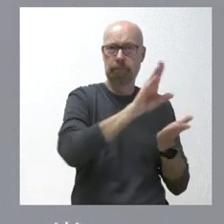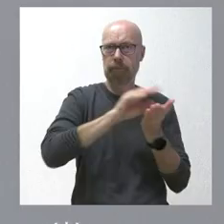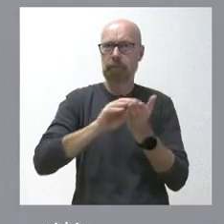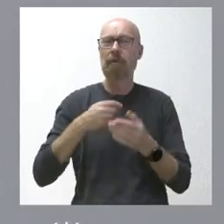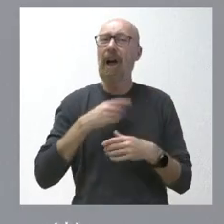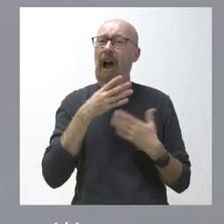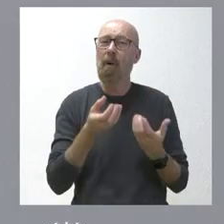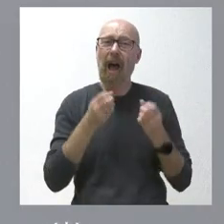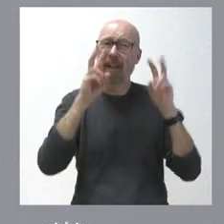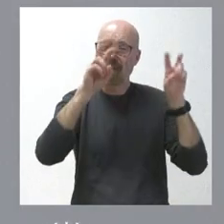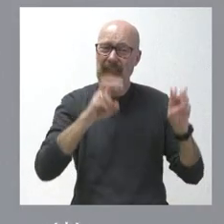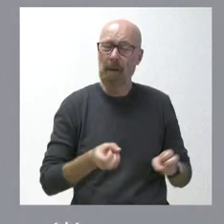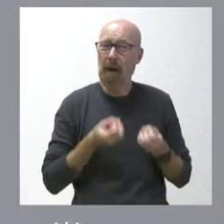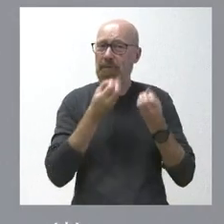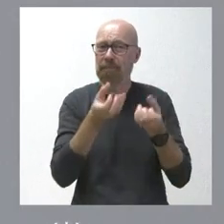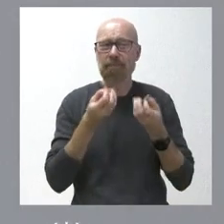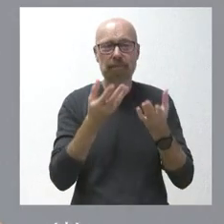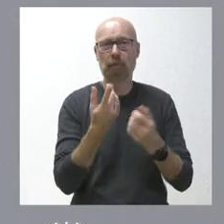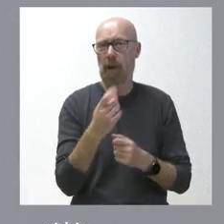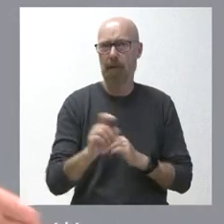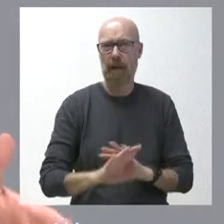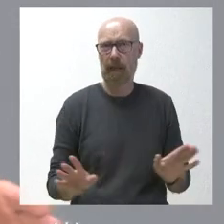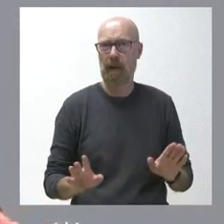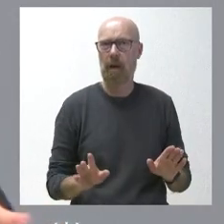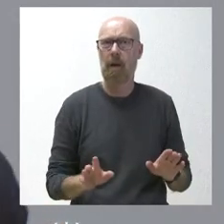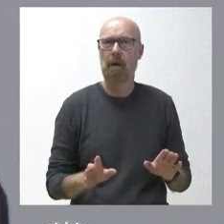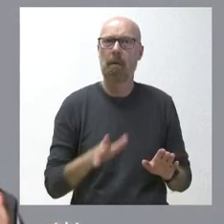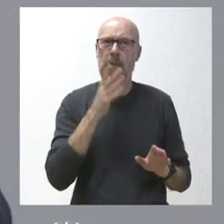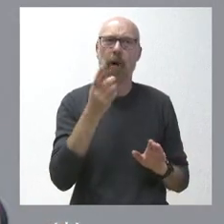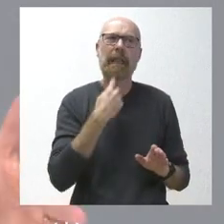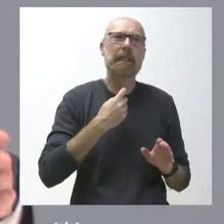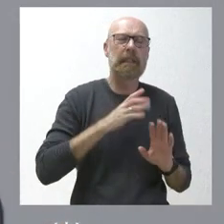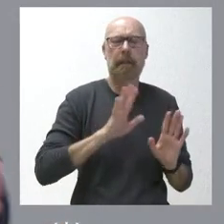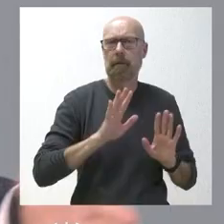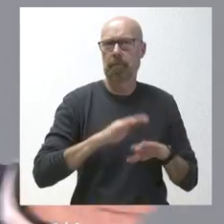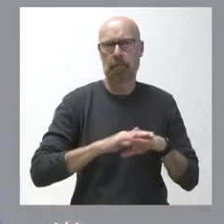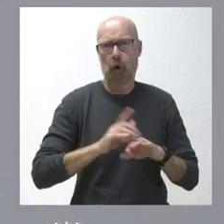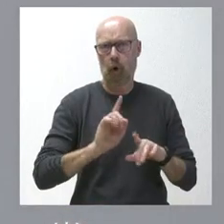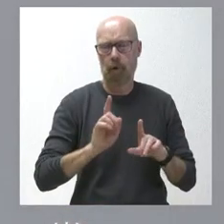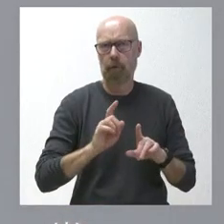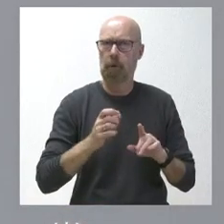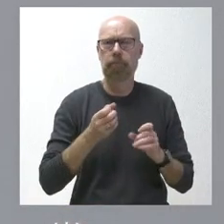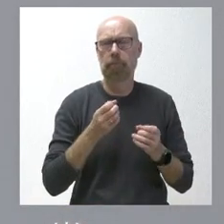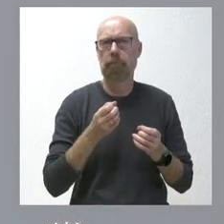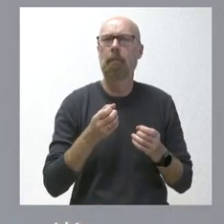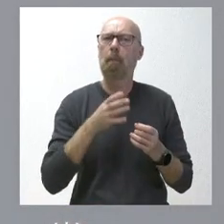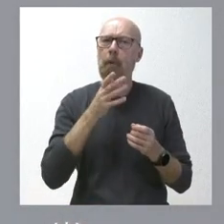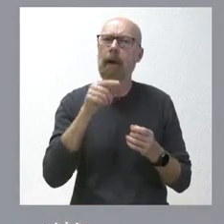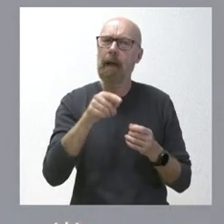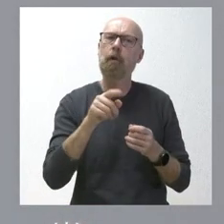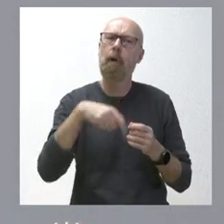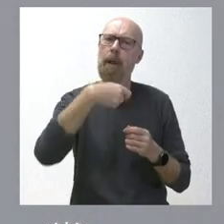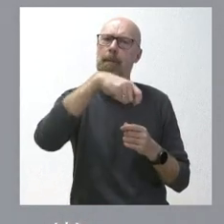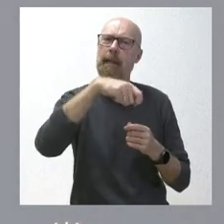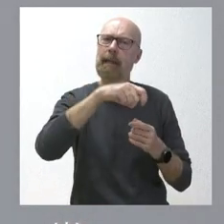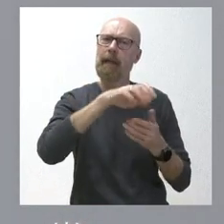extenso en este momento, tampoco por no olvidarme de ninguna de ellas y porque, lógicamente, va a ser fruto del documento que el presidente